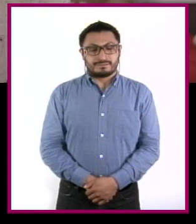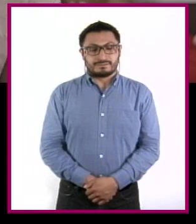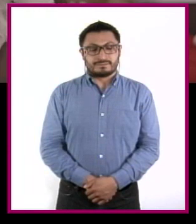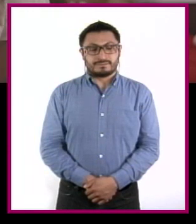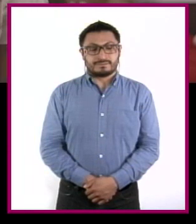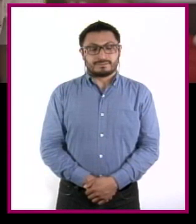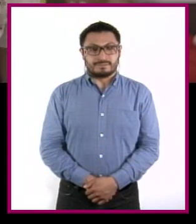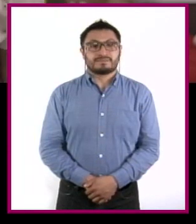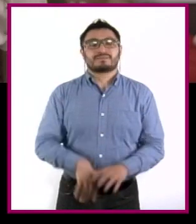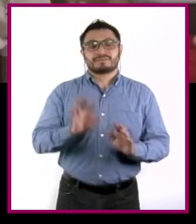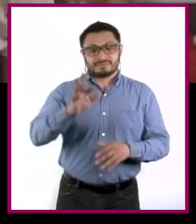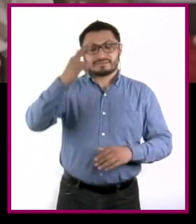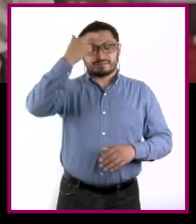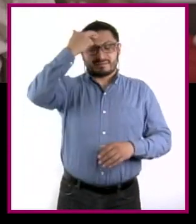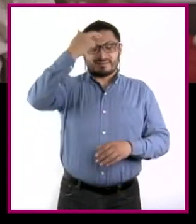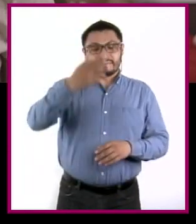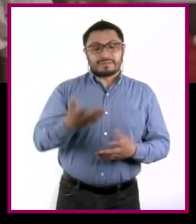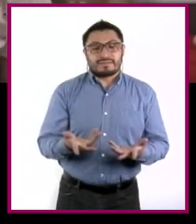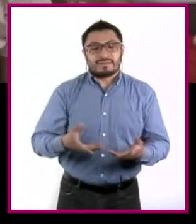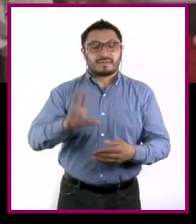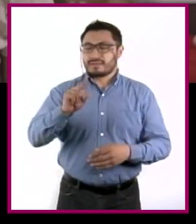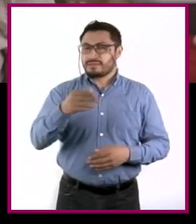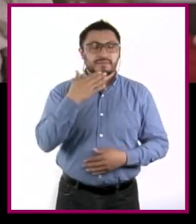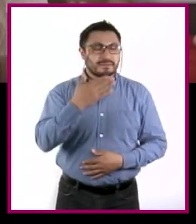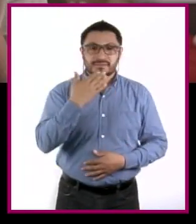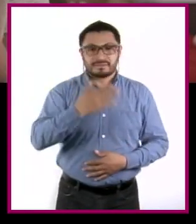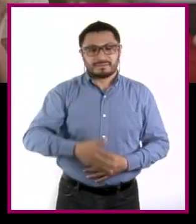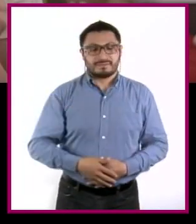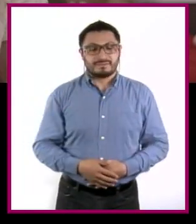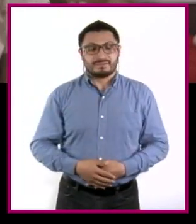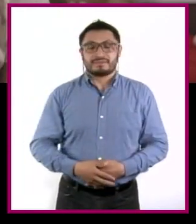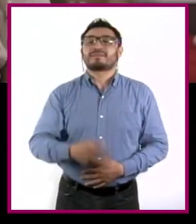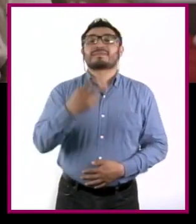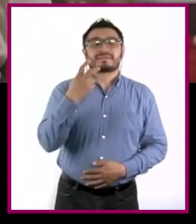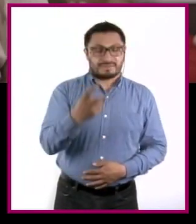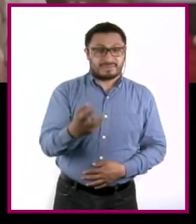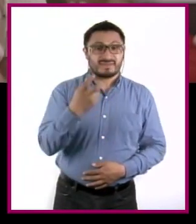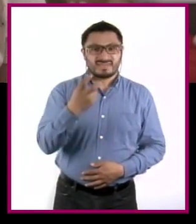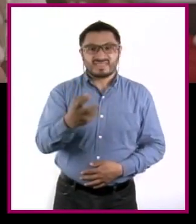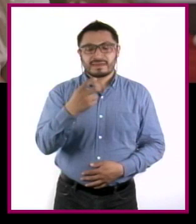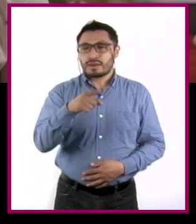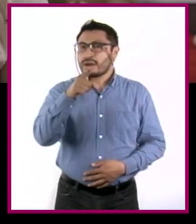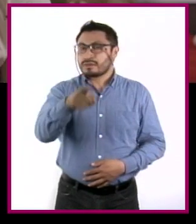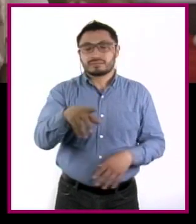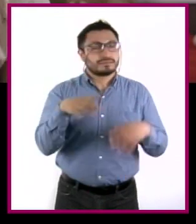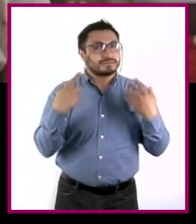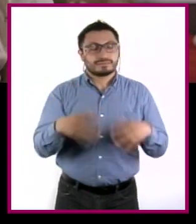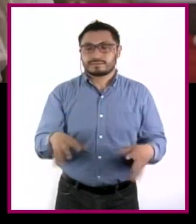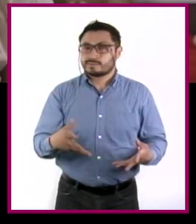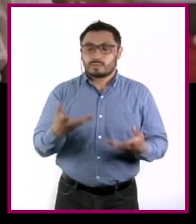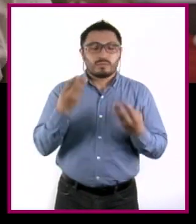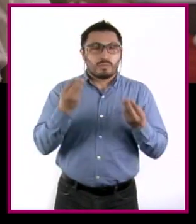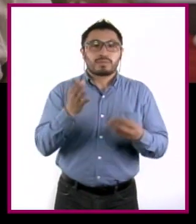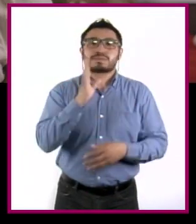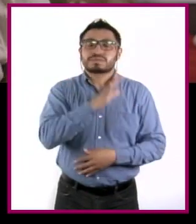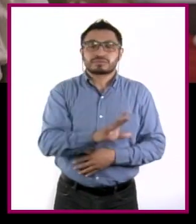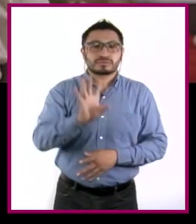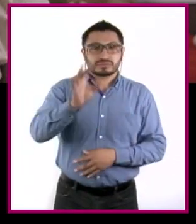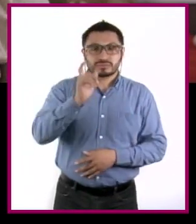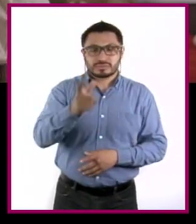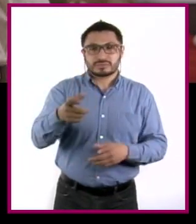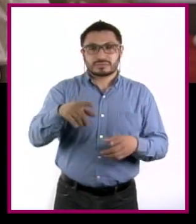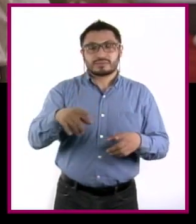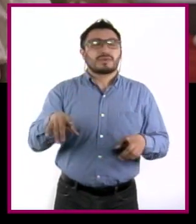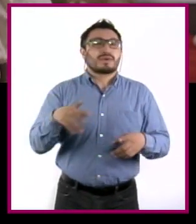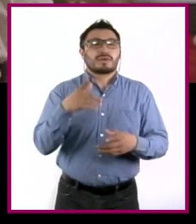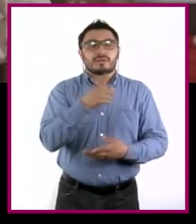Ya me acordé. Al final no estuvo nada chido. ¡Exacto! Estuviste súper presionado cuando te llegaron las cuentas y